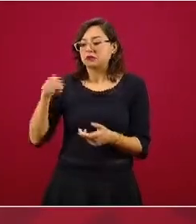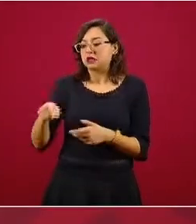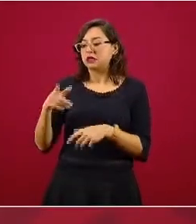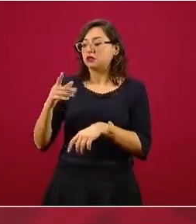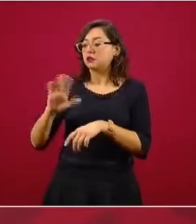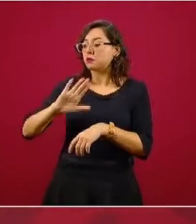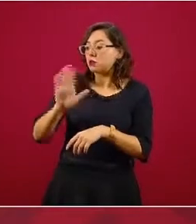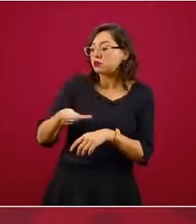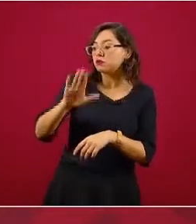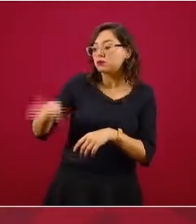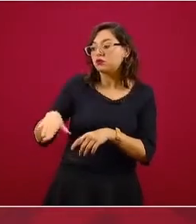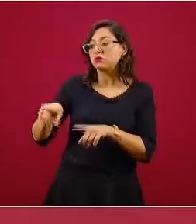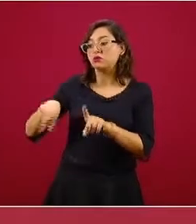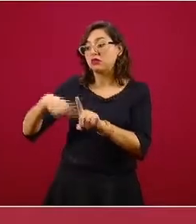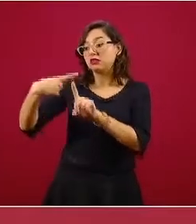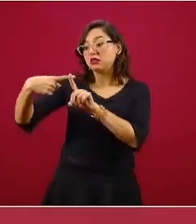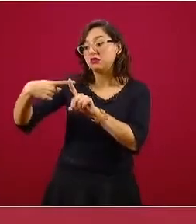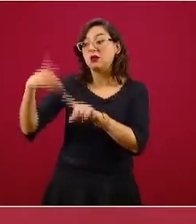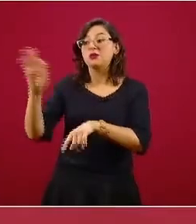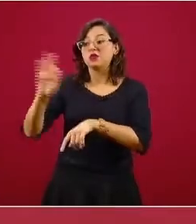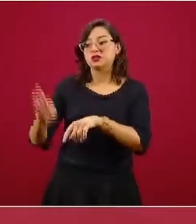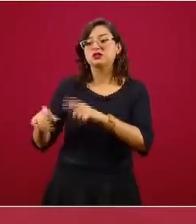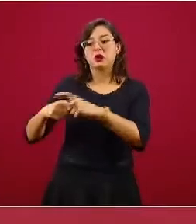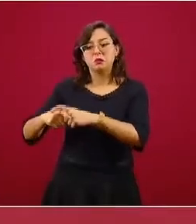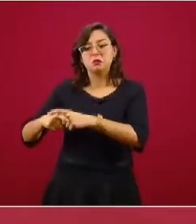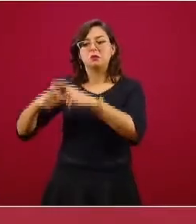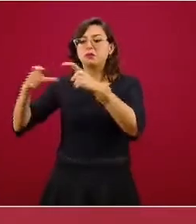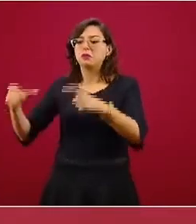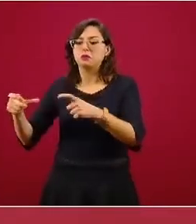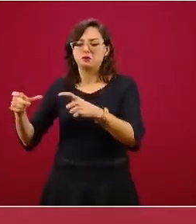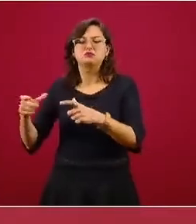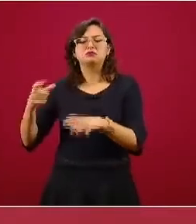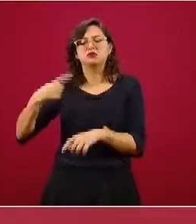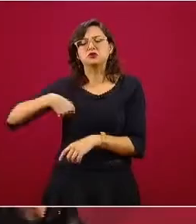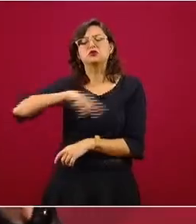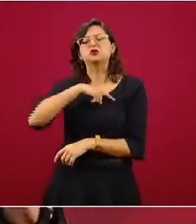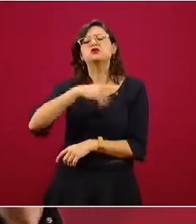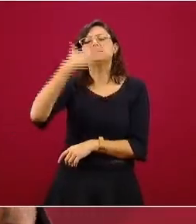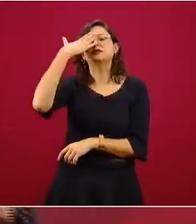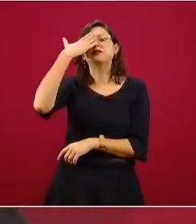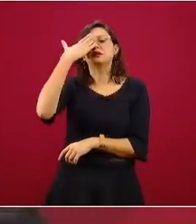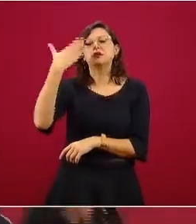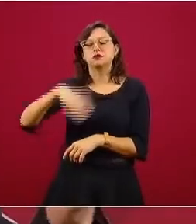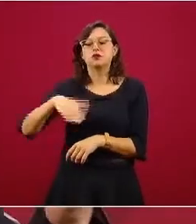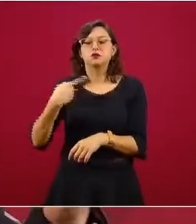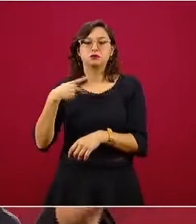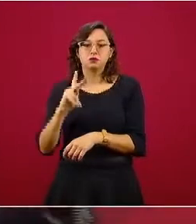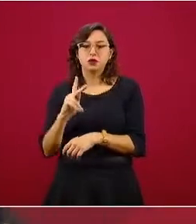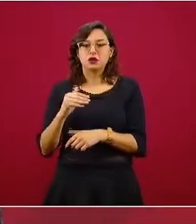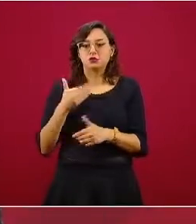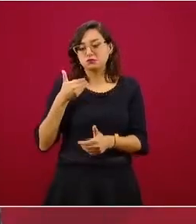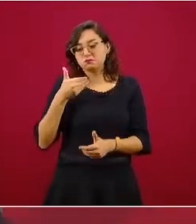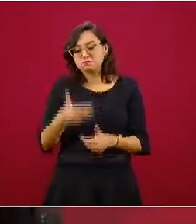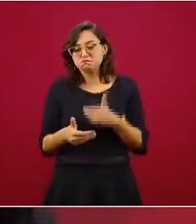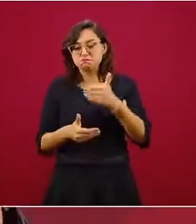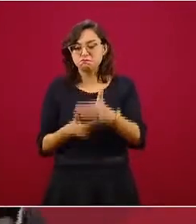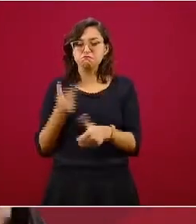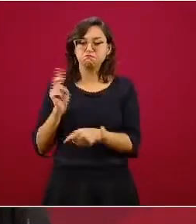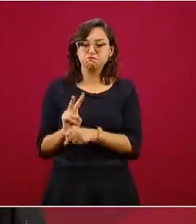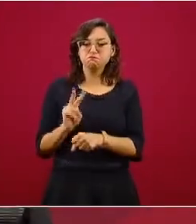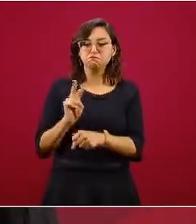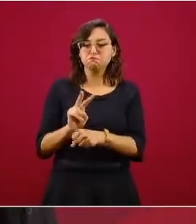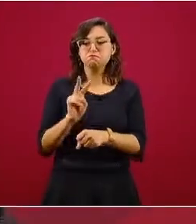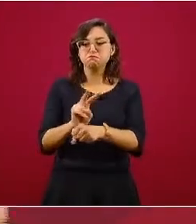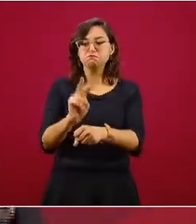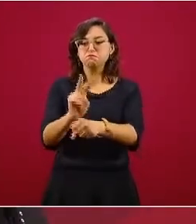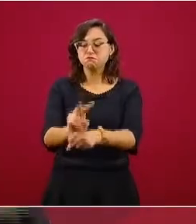mantengamos métodos consistentes, podemos monitorear si la letalidad cambia o no cambia, a pesar